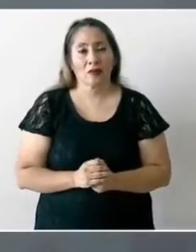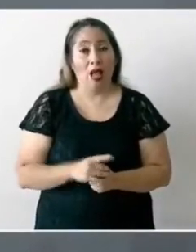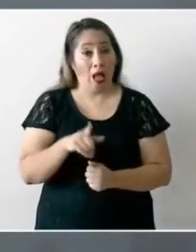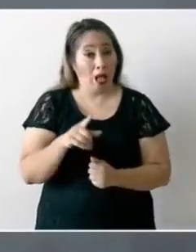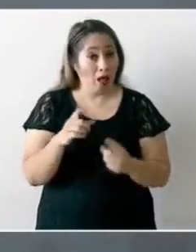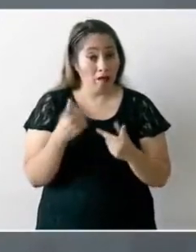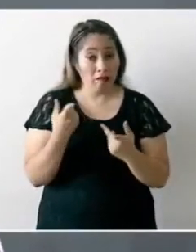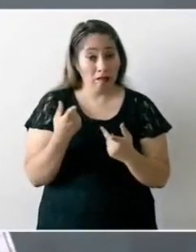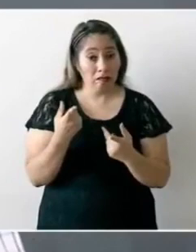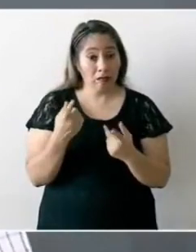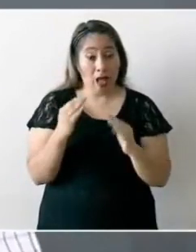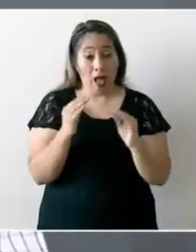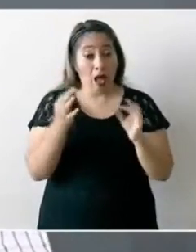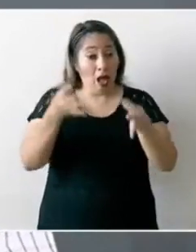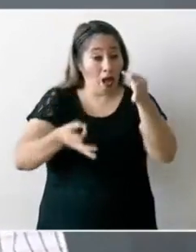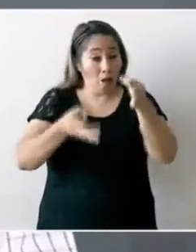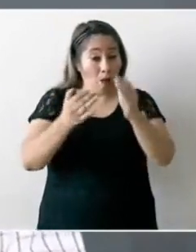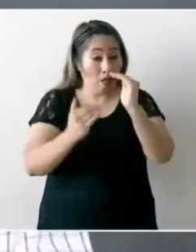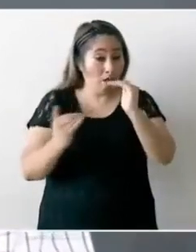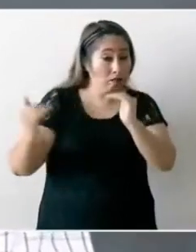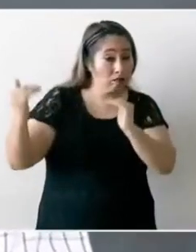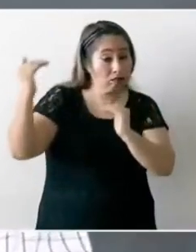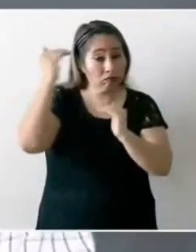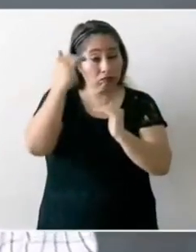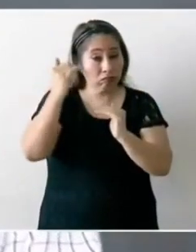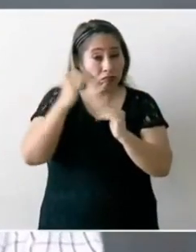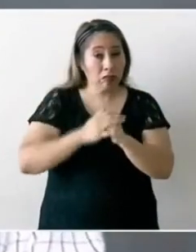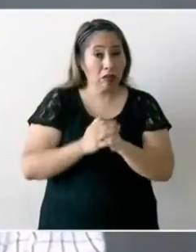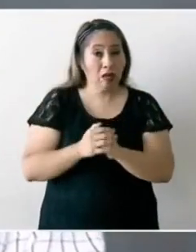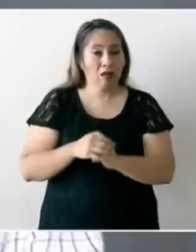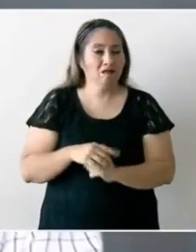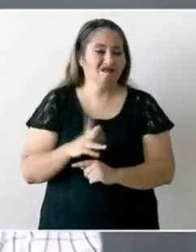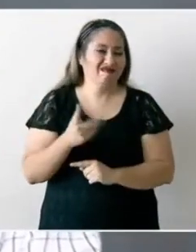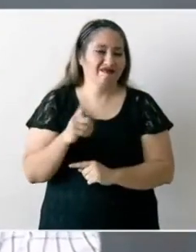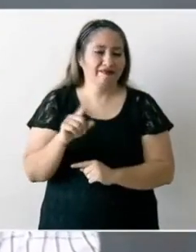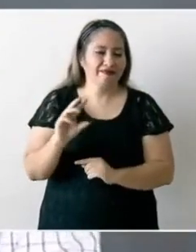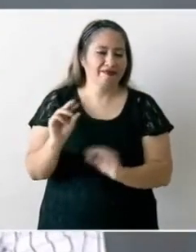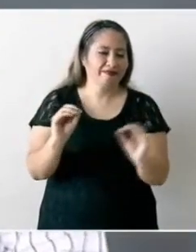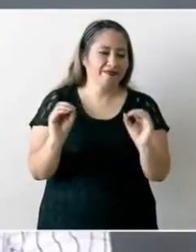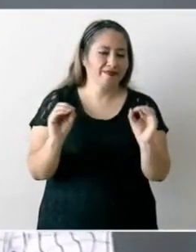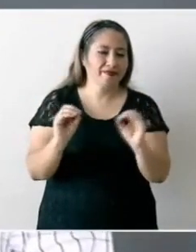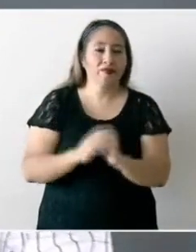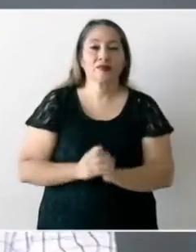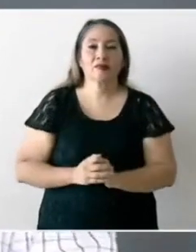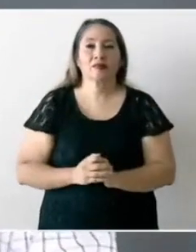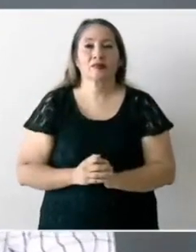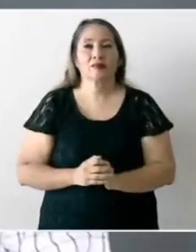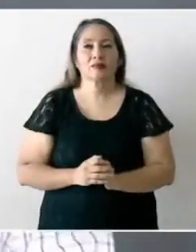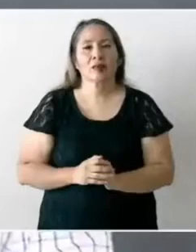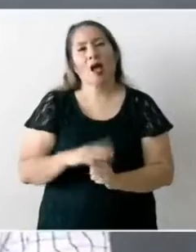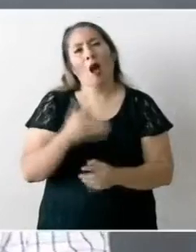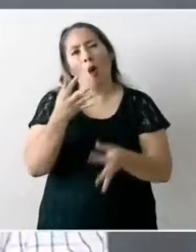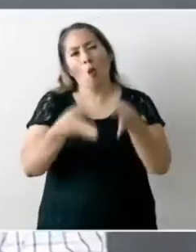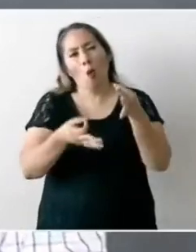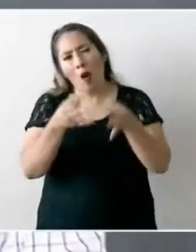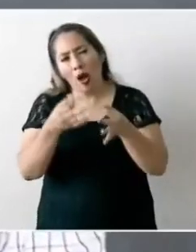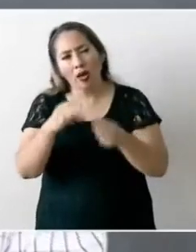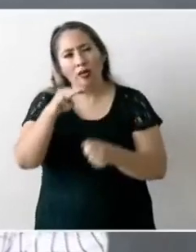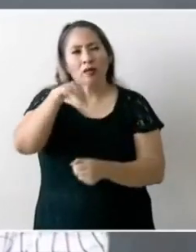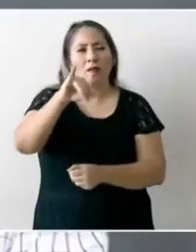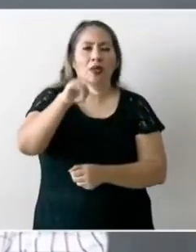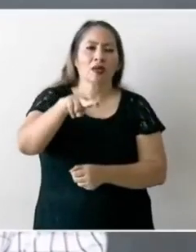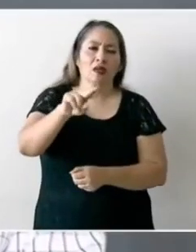hay honrosas excepciones para no generalizar pero jueces magistrados ministros